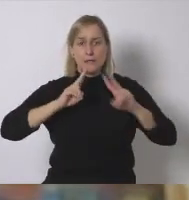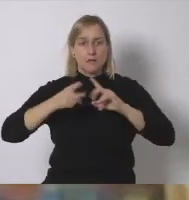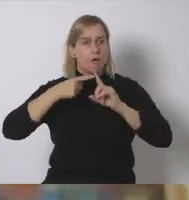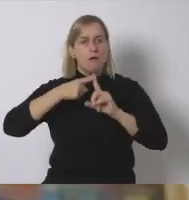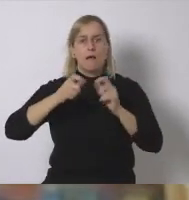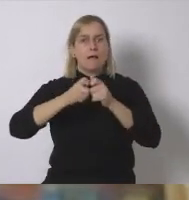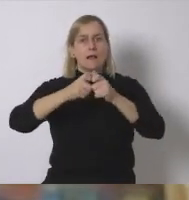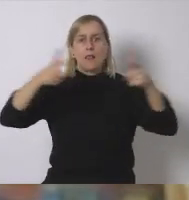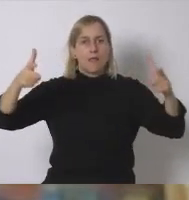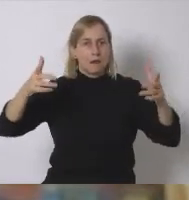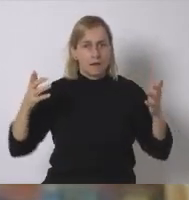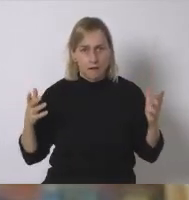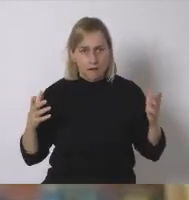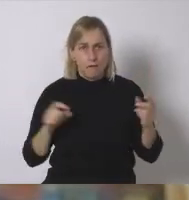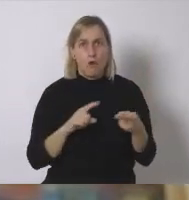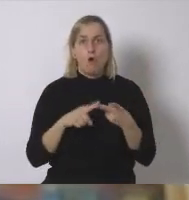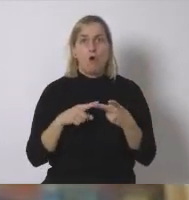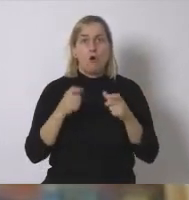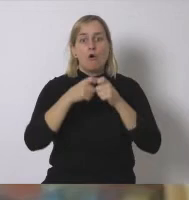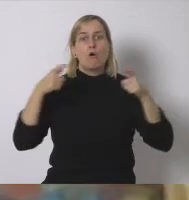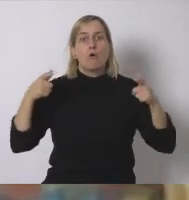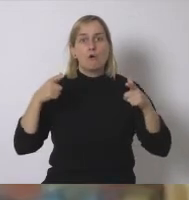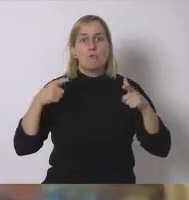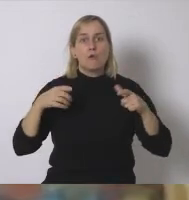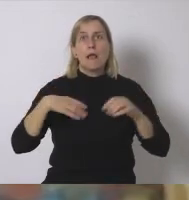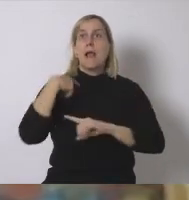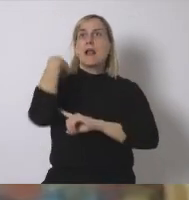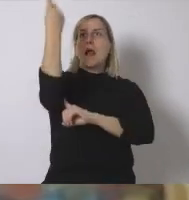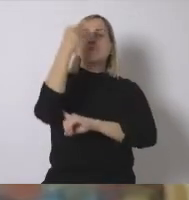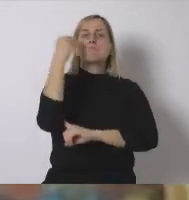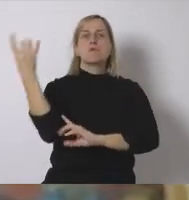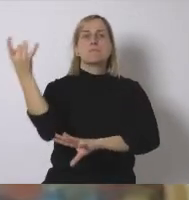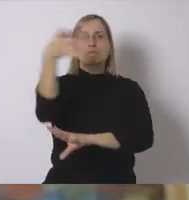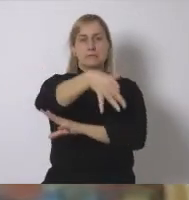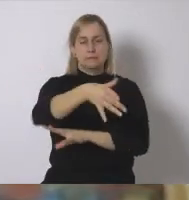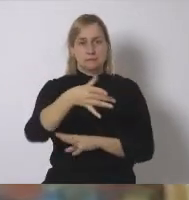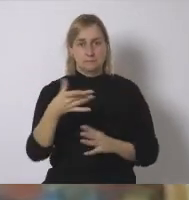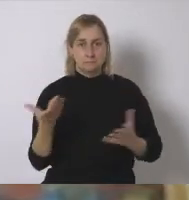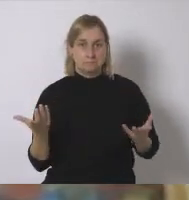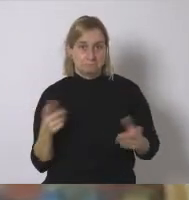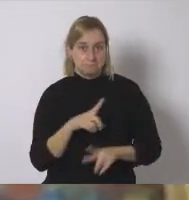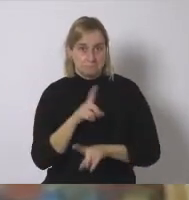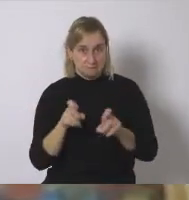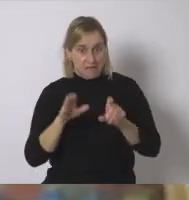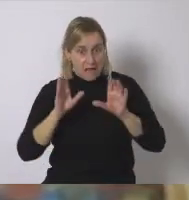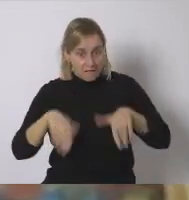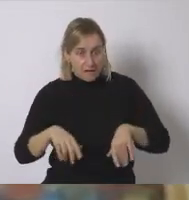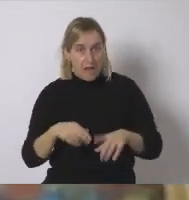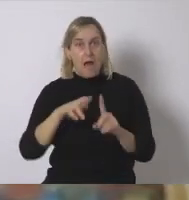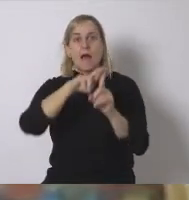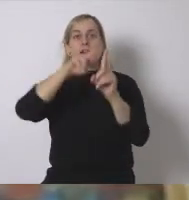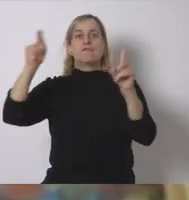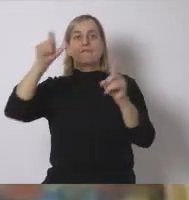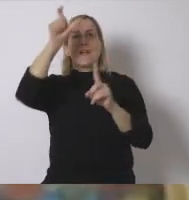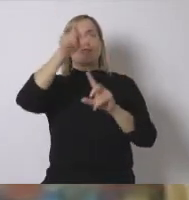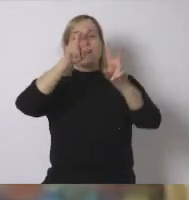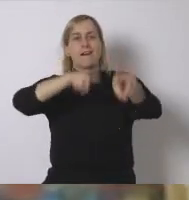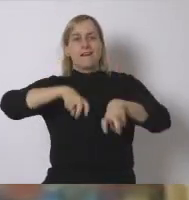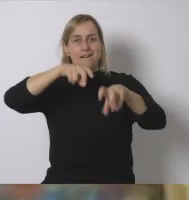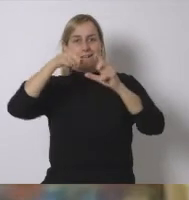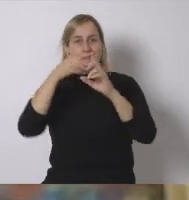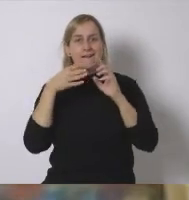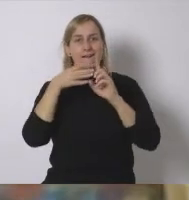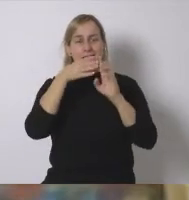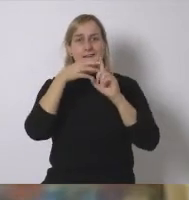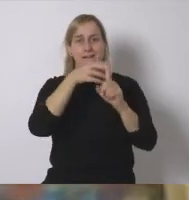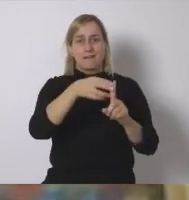o en cualquier caso que lo grande es lo mejor y mirad yo tenemos esa referencia en la agricultura del minifundio